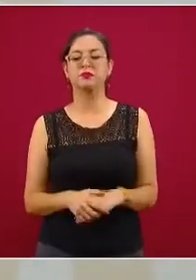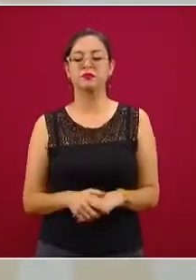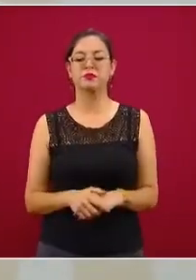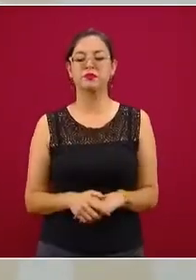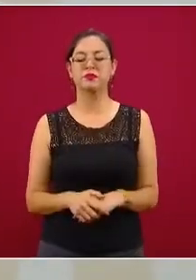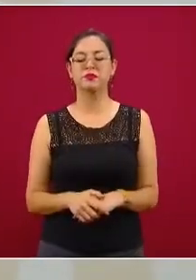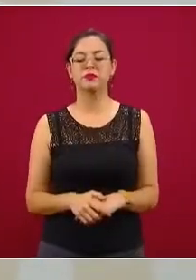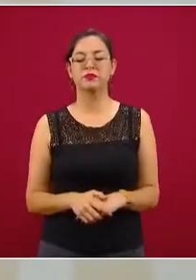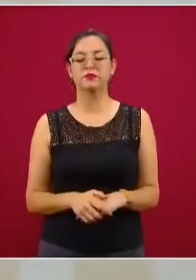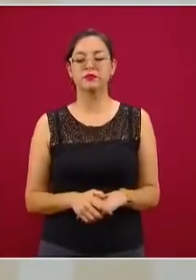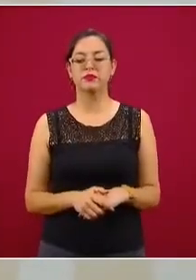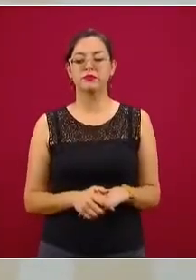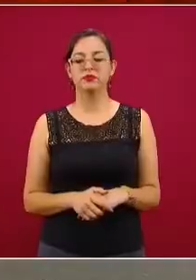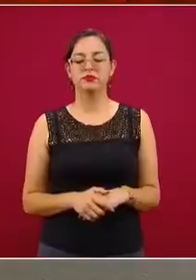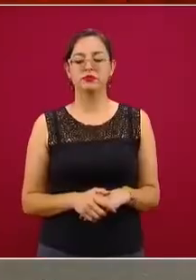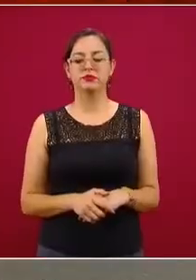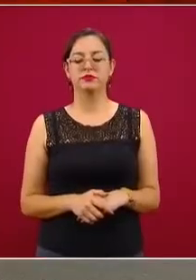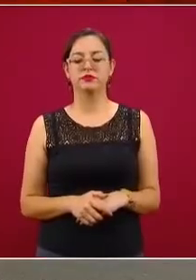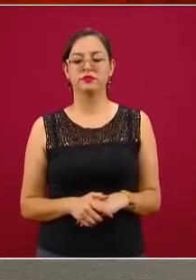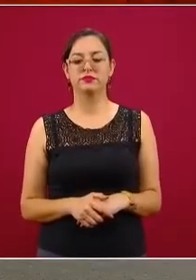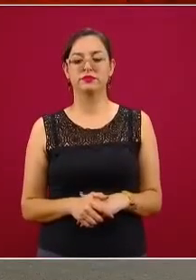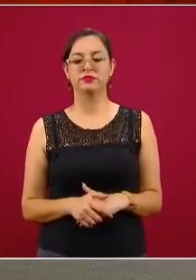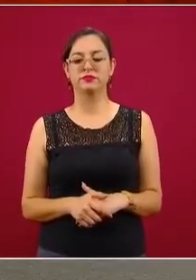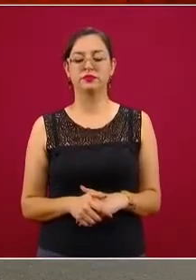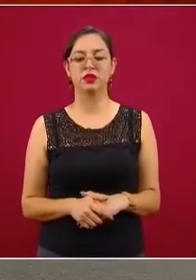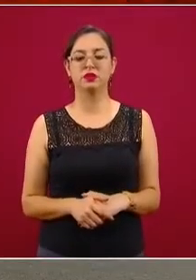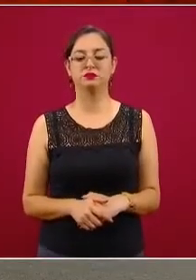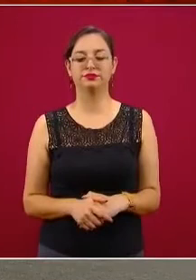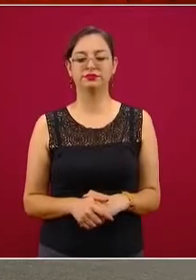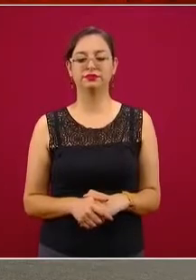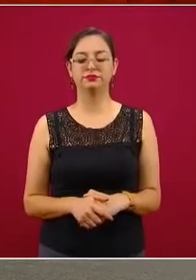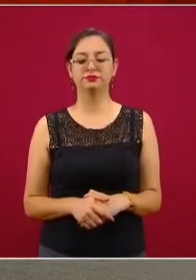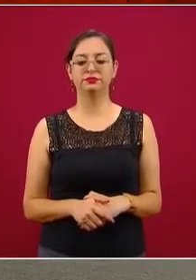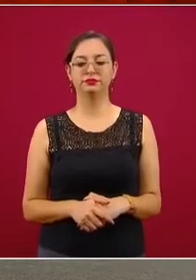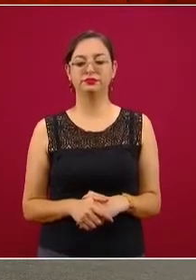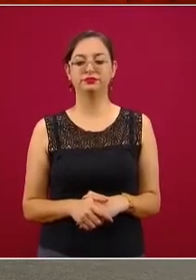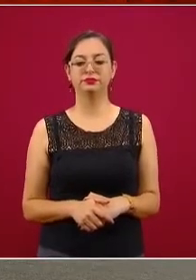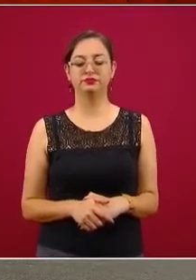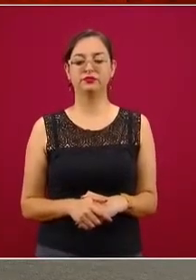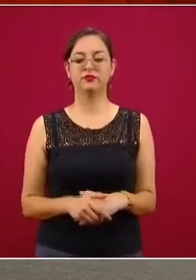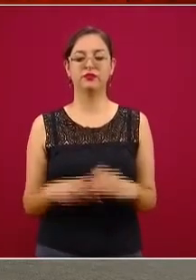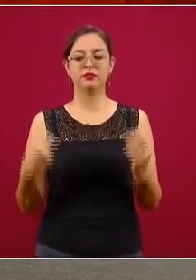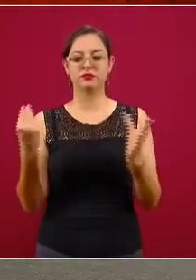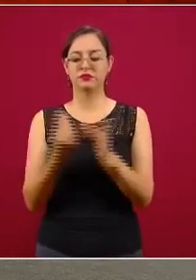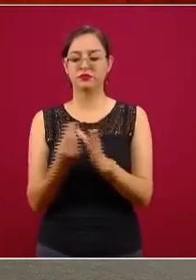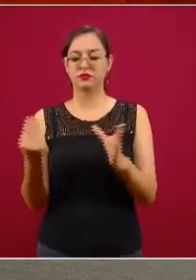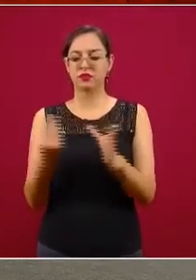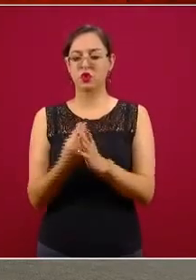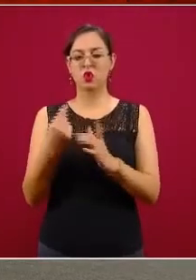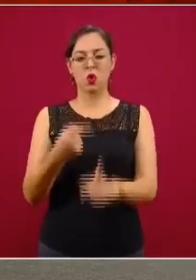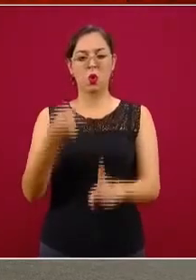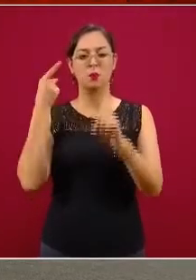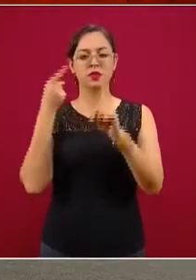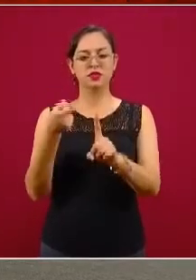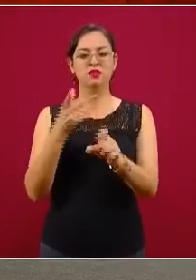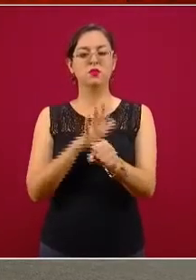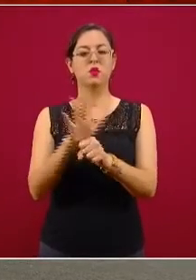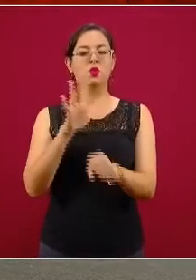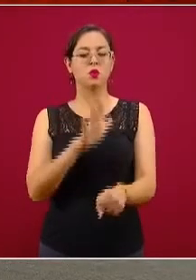se han dirigido a dar el tipo de atención para todos tras